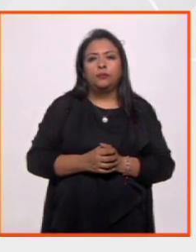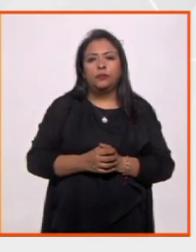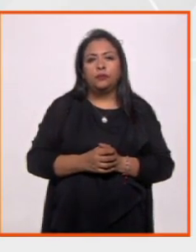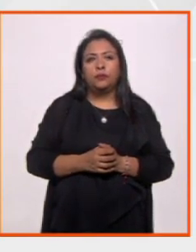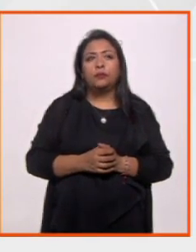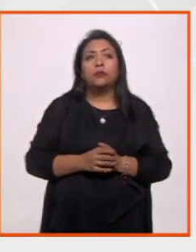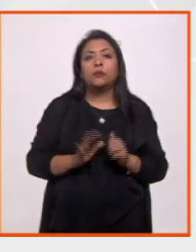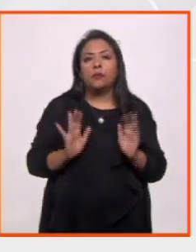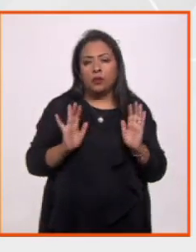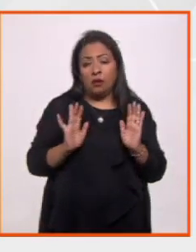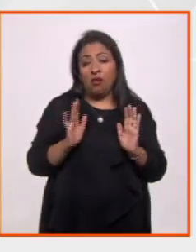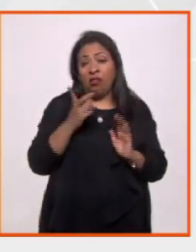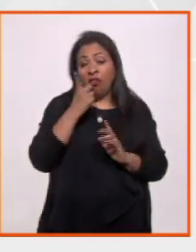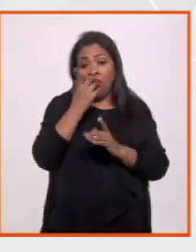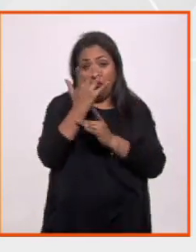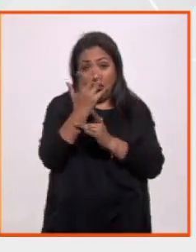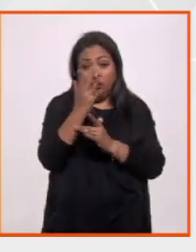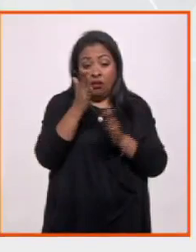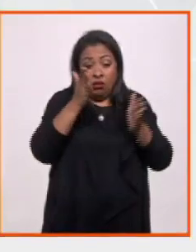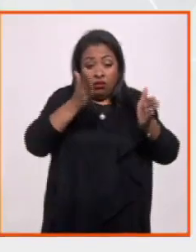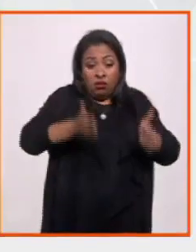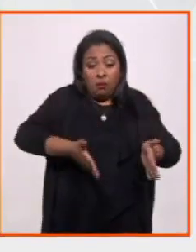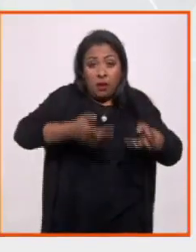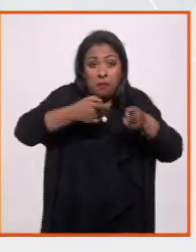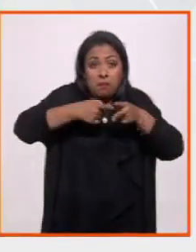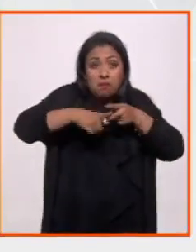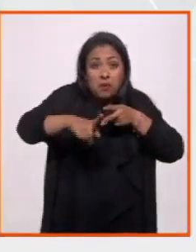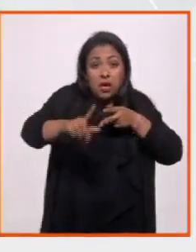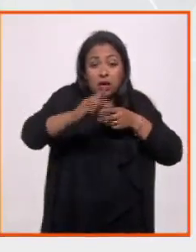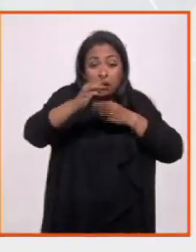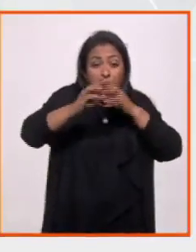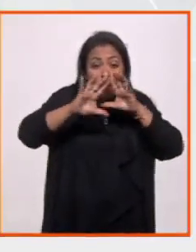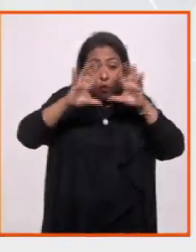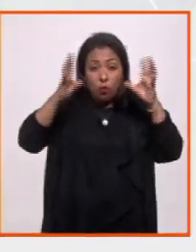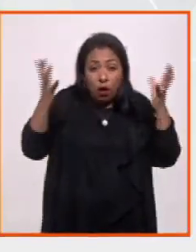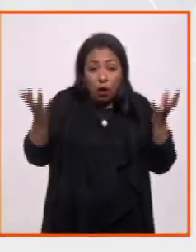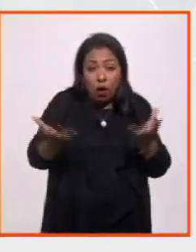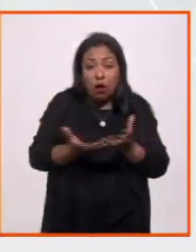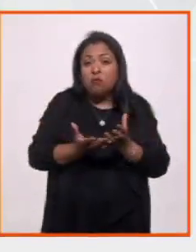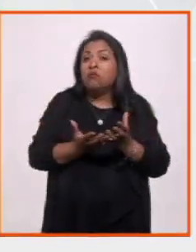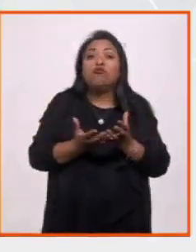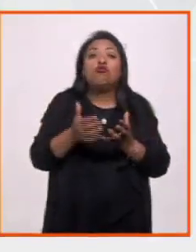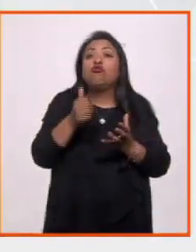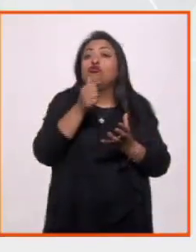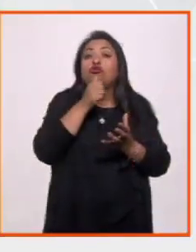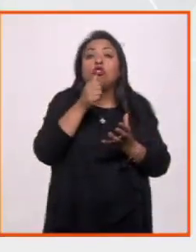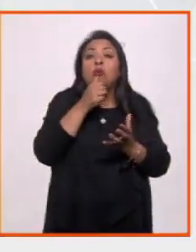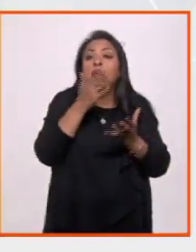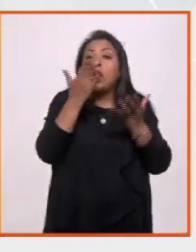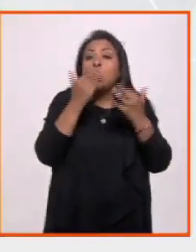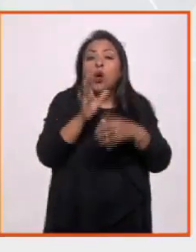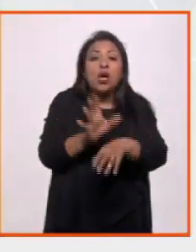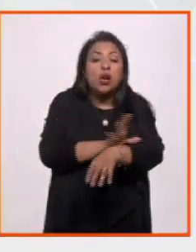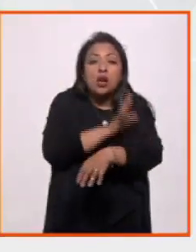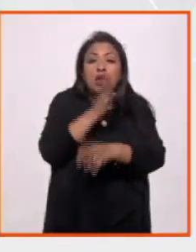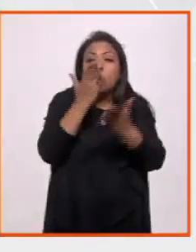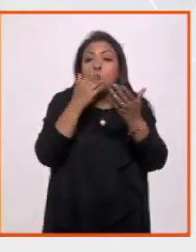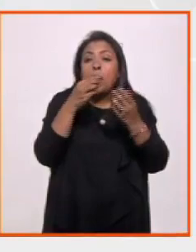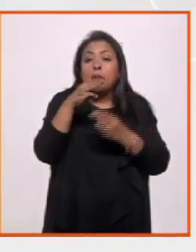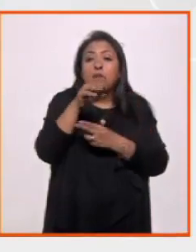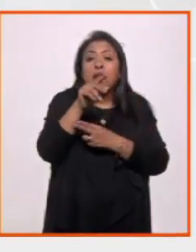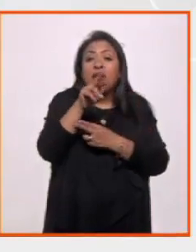De hecho, se postula que una de las etapas iniciales del universo era cuando ni siquiera existía la materia y la energía como tales.